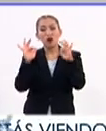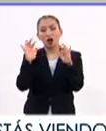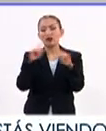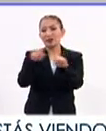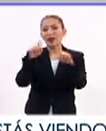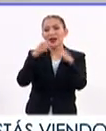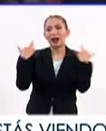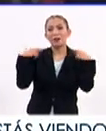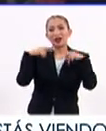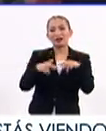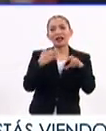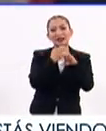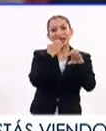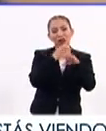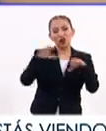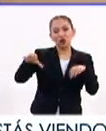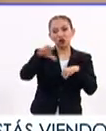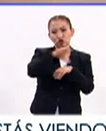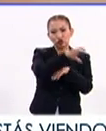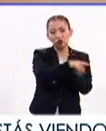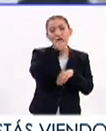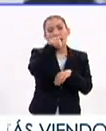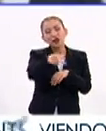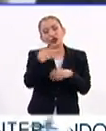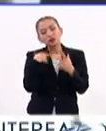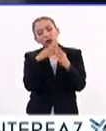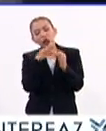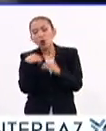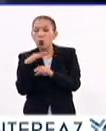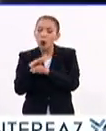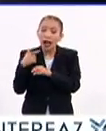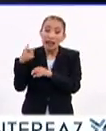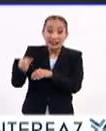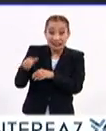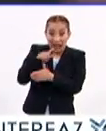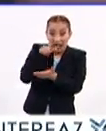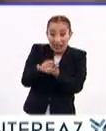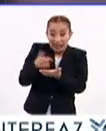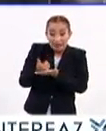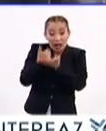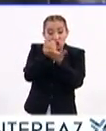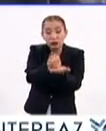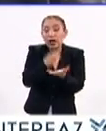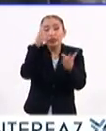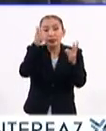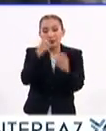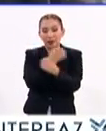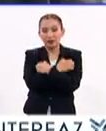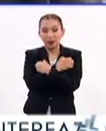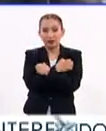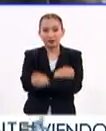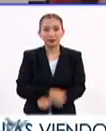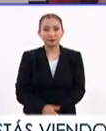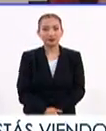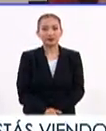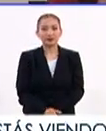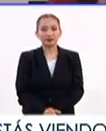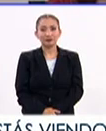representantes de las entidades federativas a quienes detalló los alcances de la iniciativa presidencial en materia educativa.